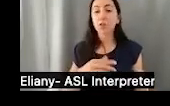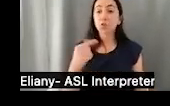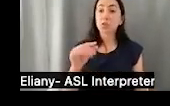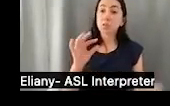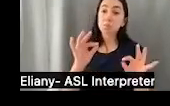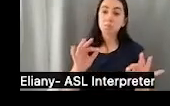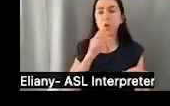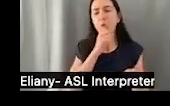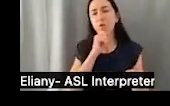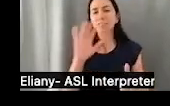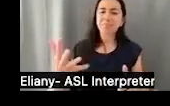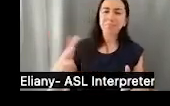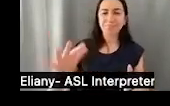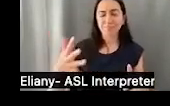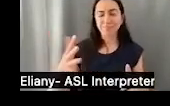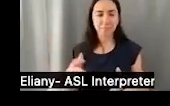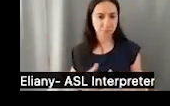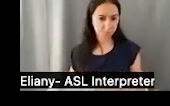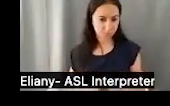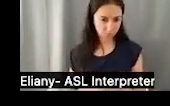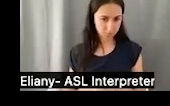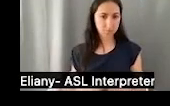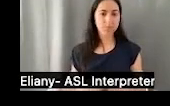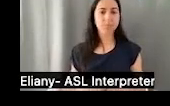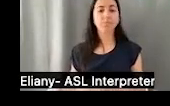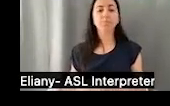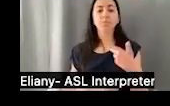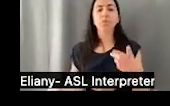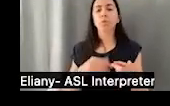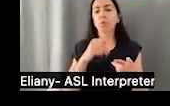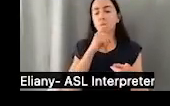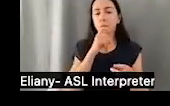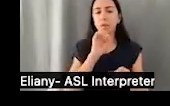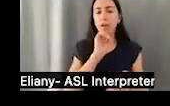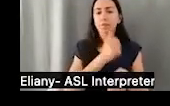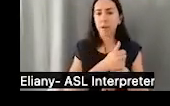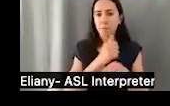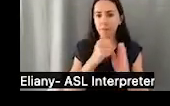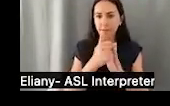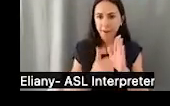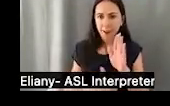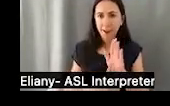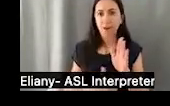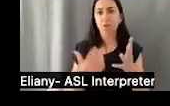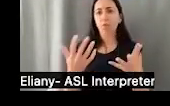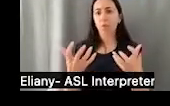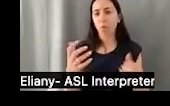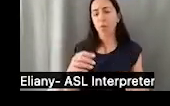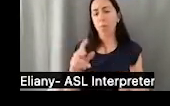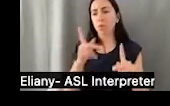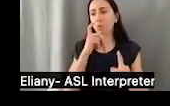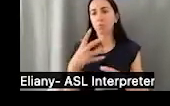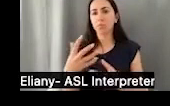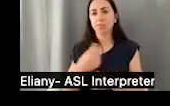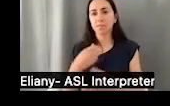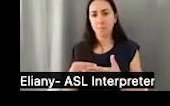malo. Naranja es algo en el medio. Entonces, vemos quién puede establecer la cuenta si queremos que el